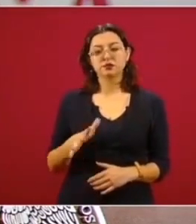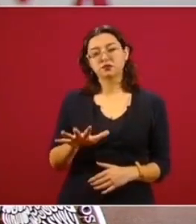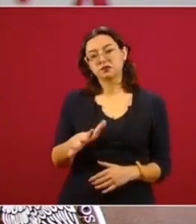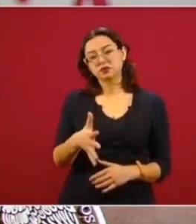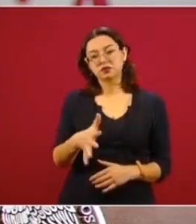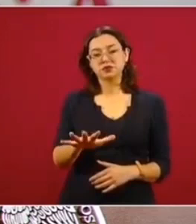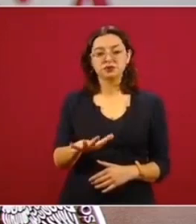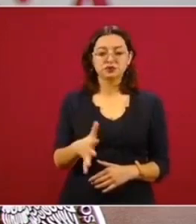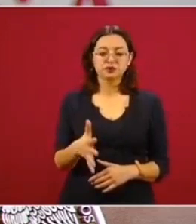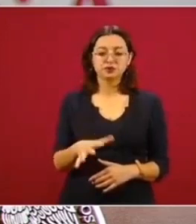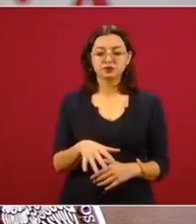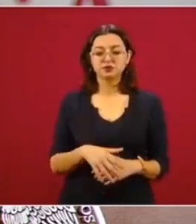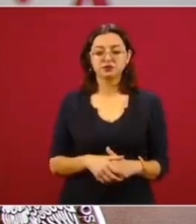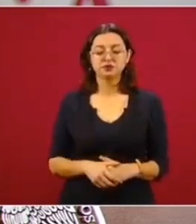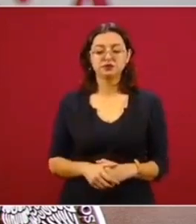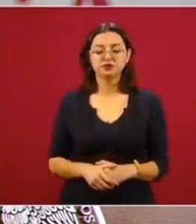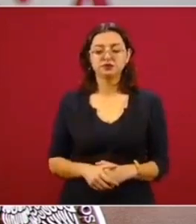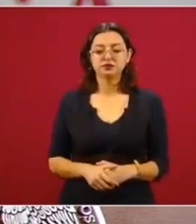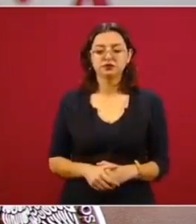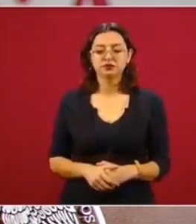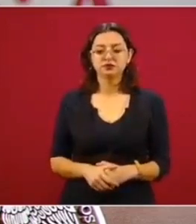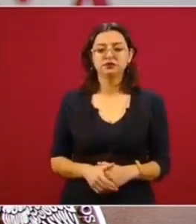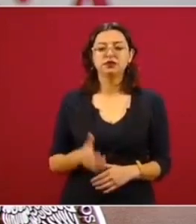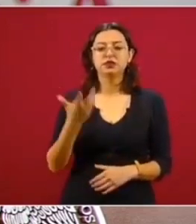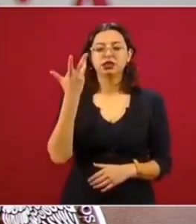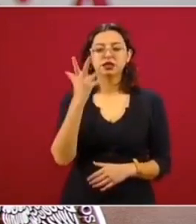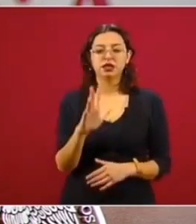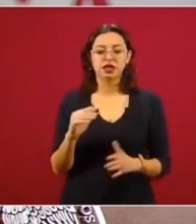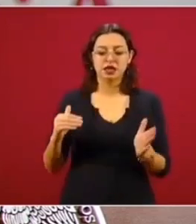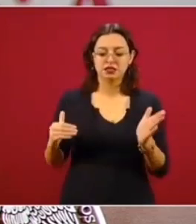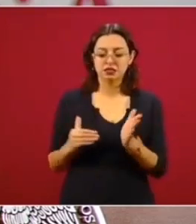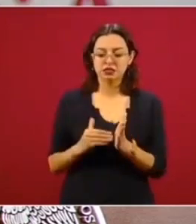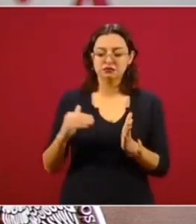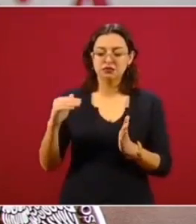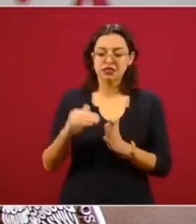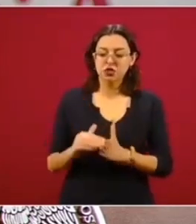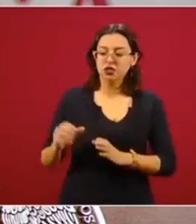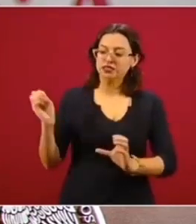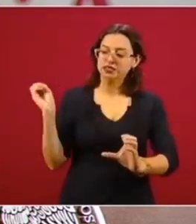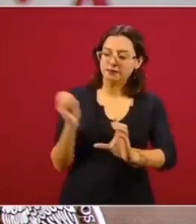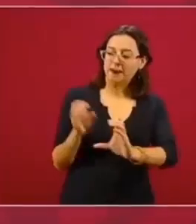10 millones de envíos,